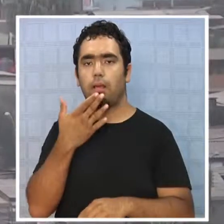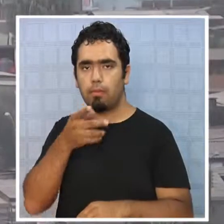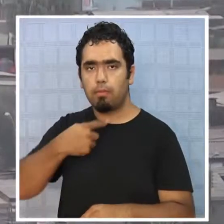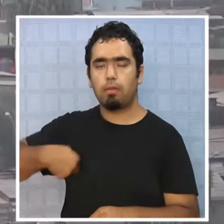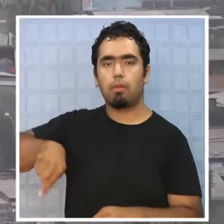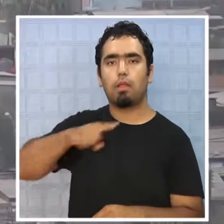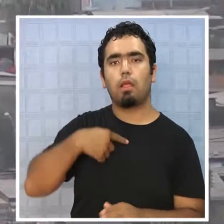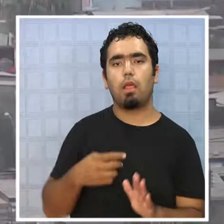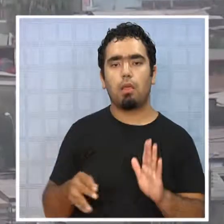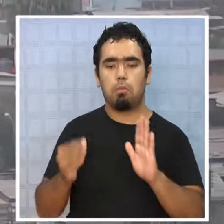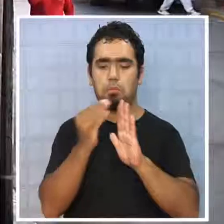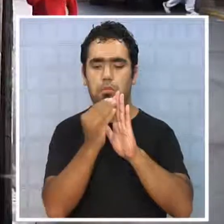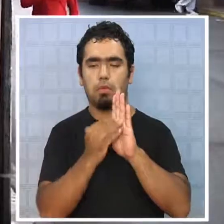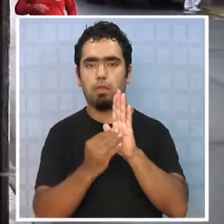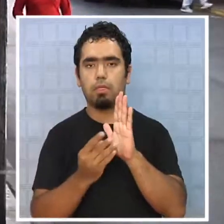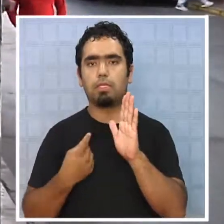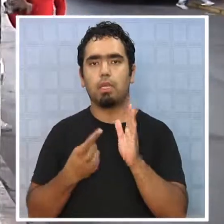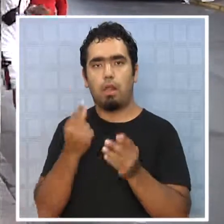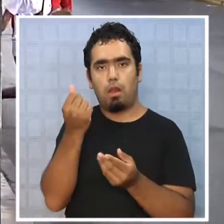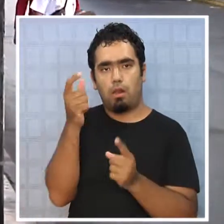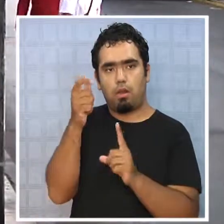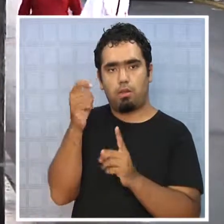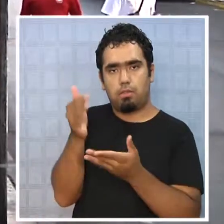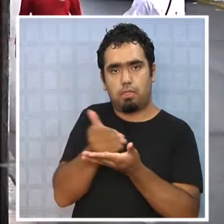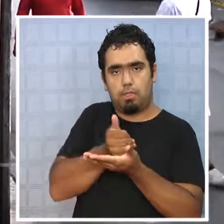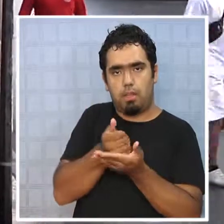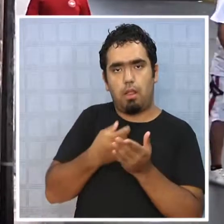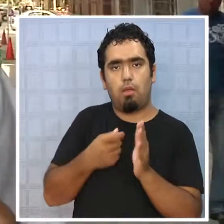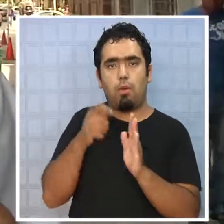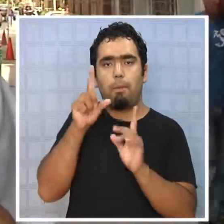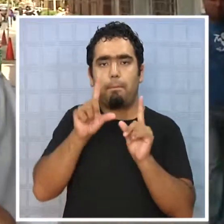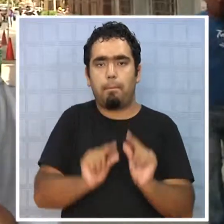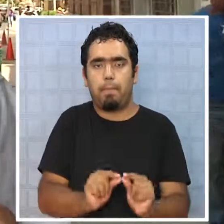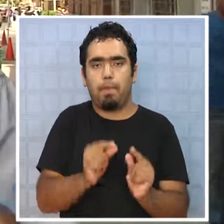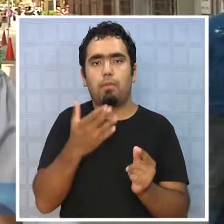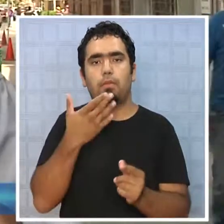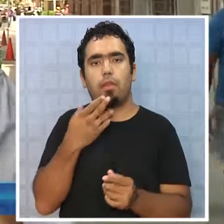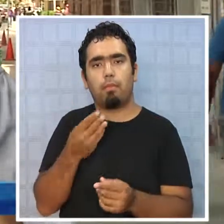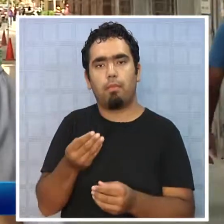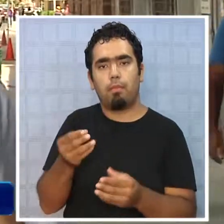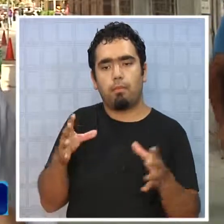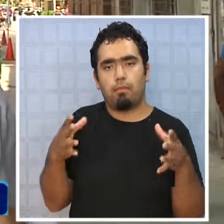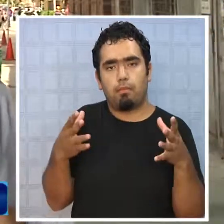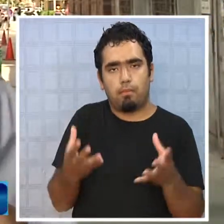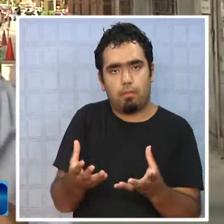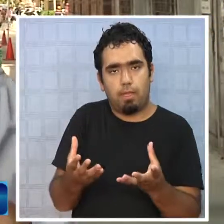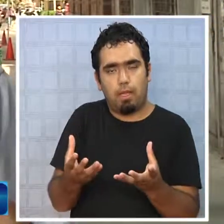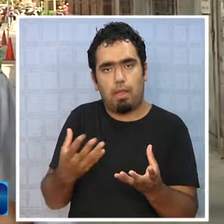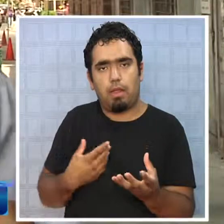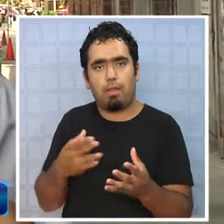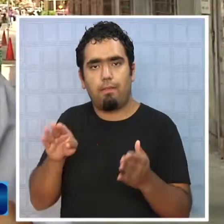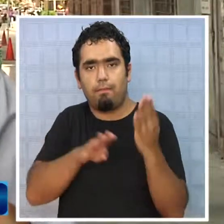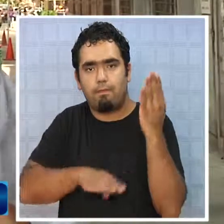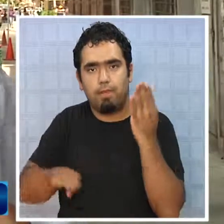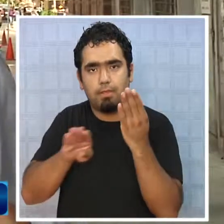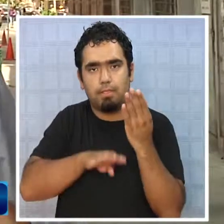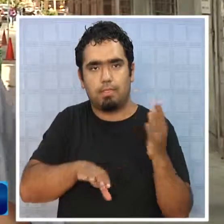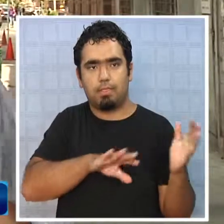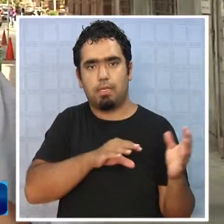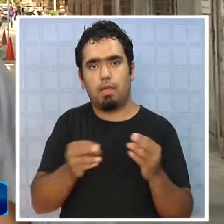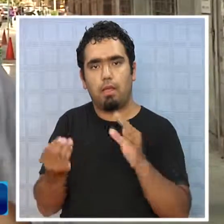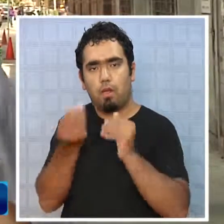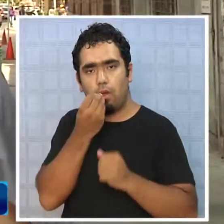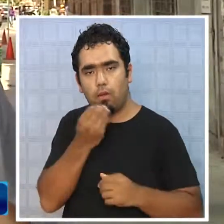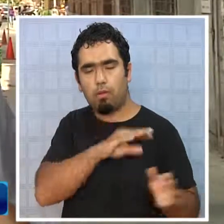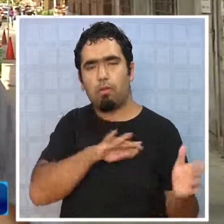o una canasta básica y un salario mínimo regionalizados. ¿Por qué resulta que en Tarapacá estamos pagando los mismos precios en